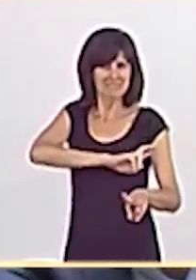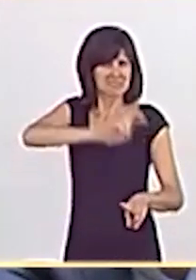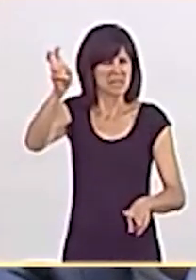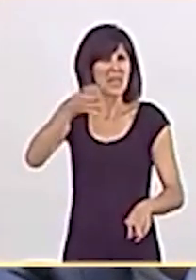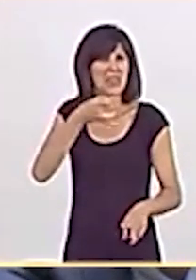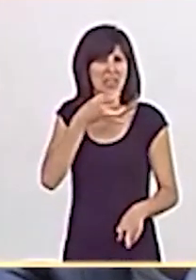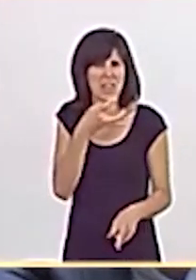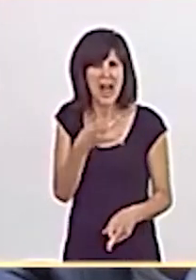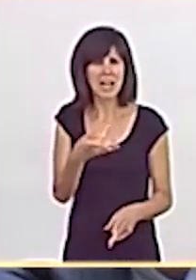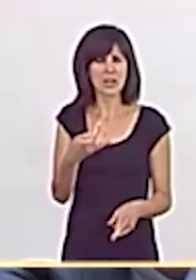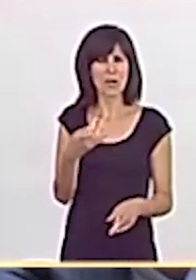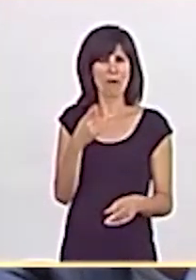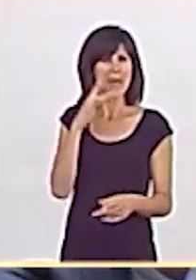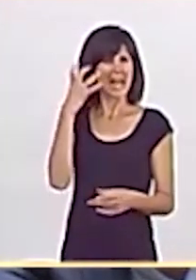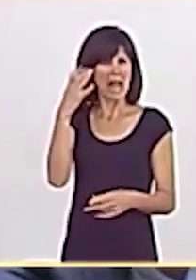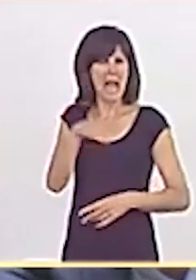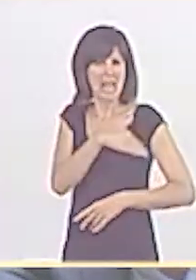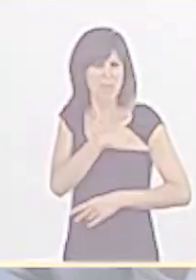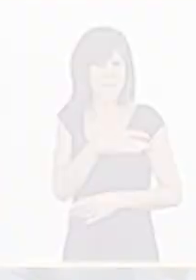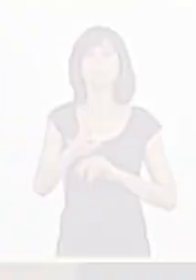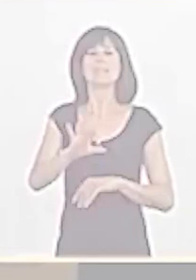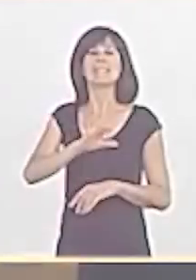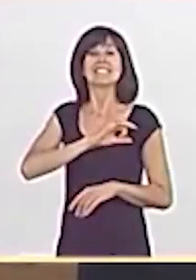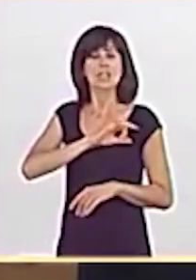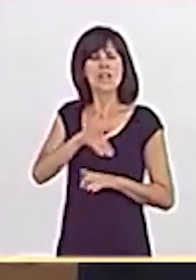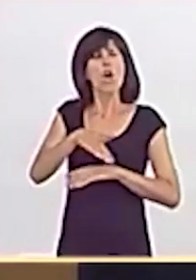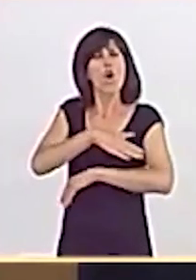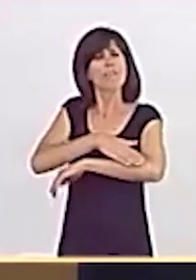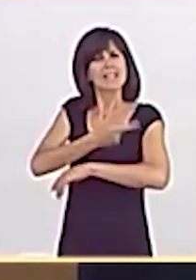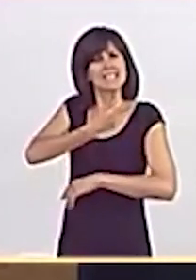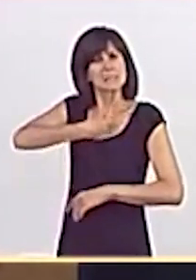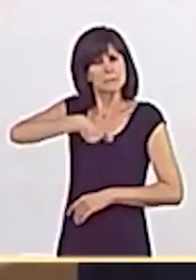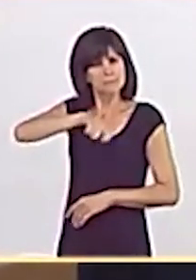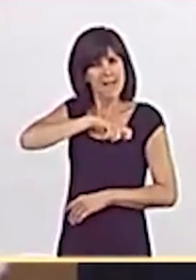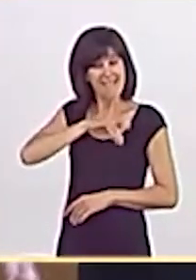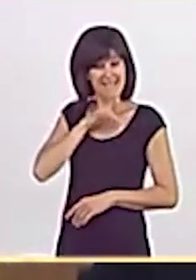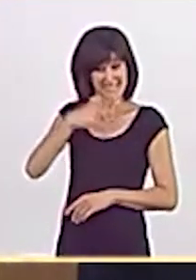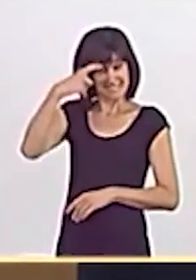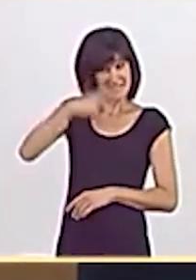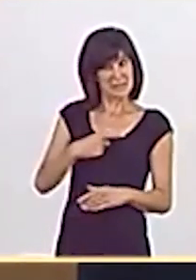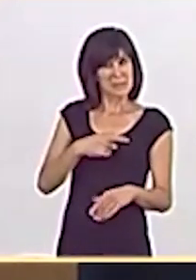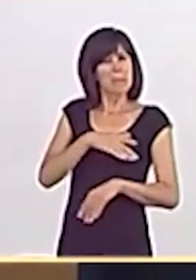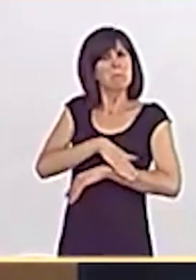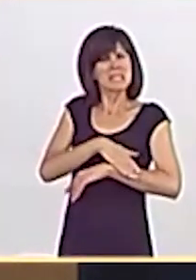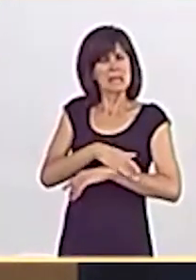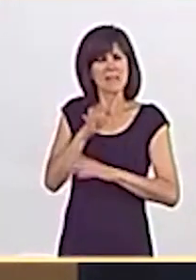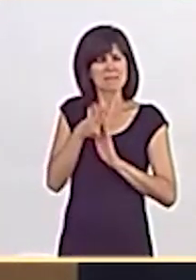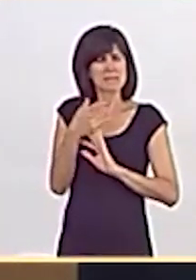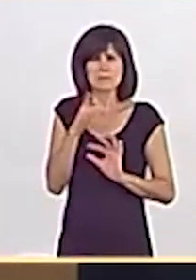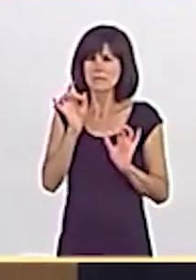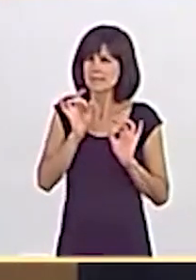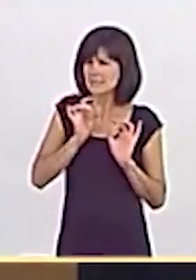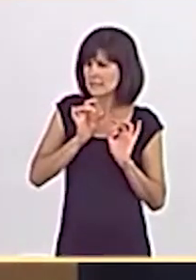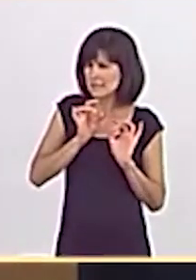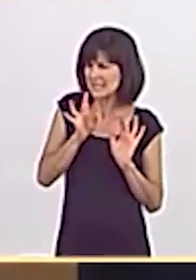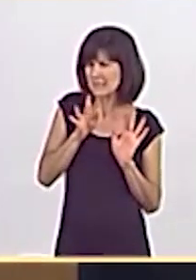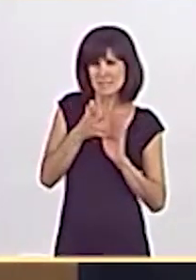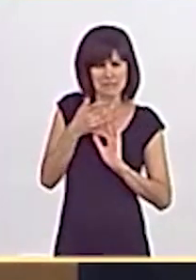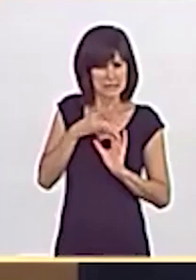el diccionario de la Real Academia y sobre los jueces y las juezas. El Gobierno de España y esta ministra es escrupulosamente